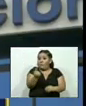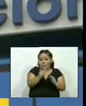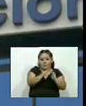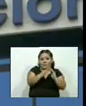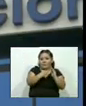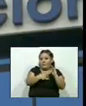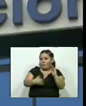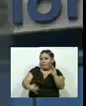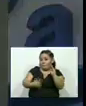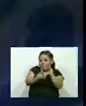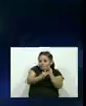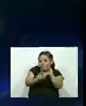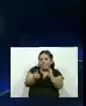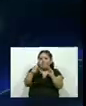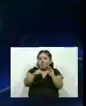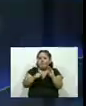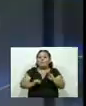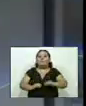presidencial.